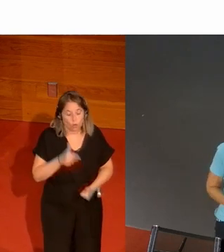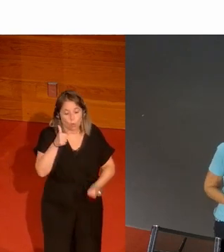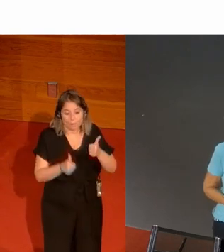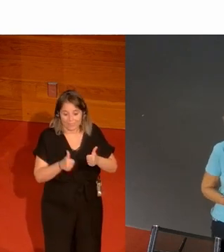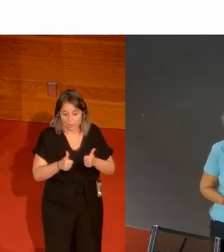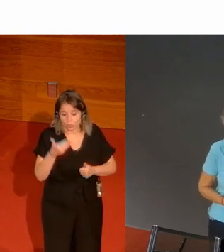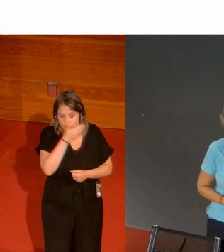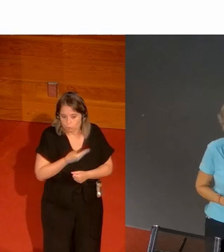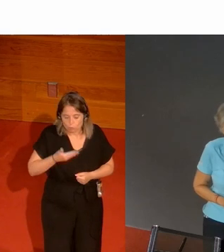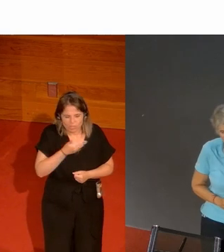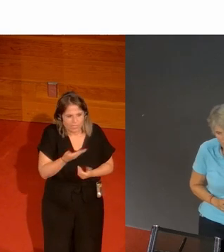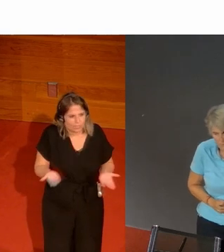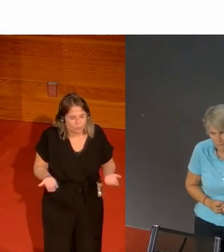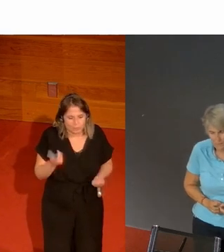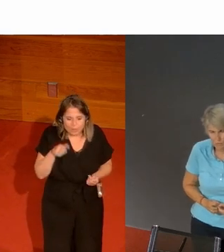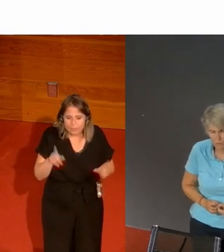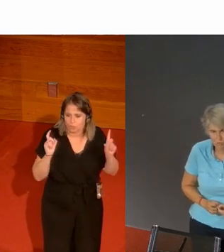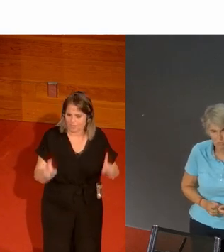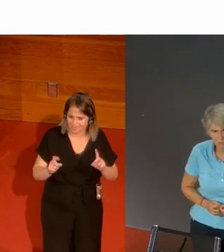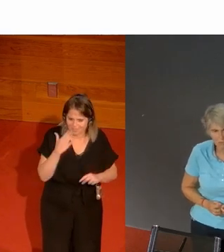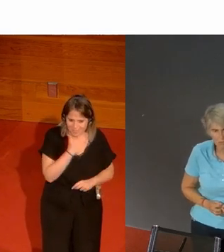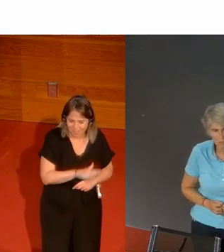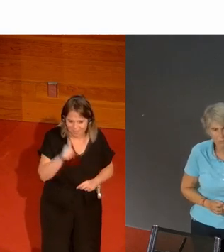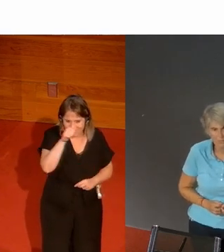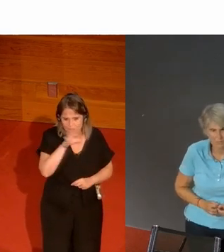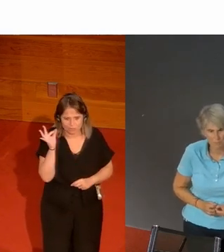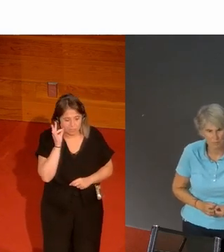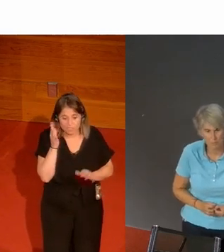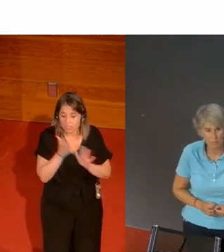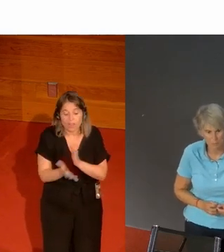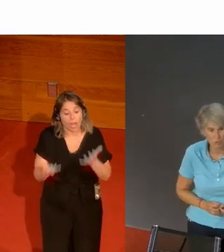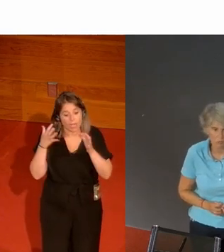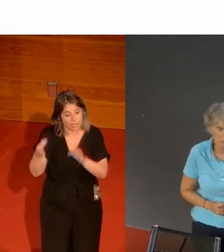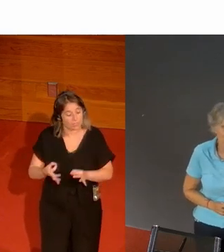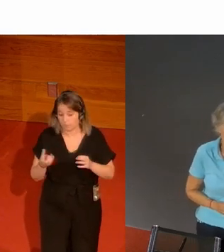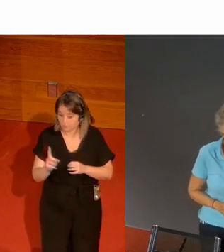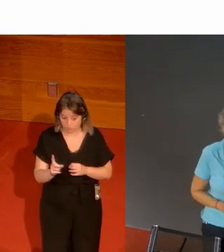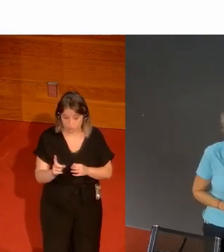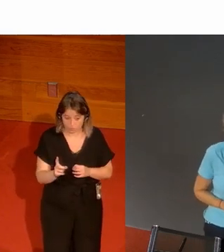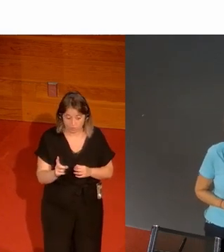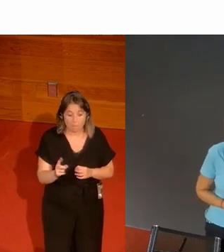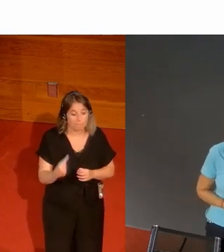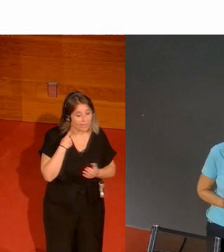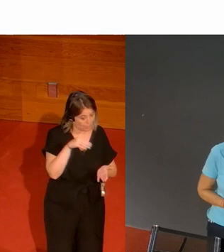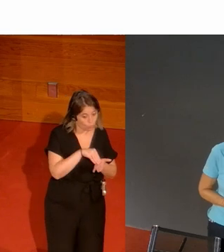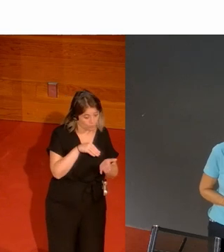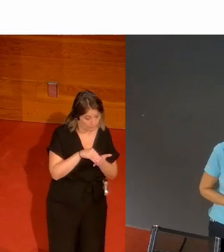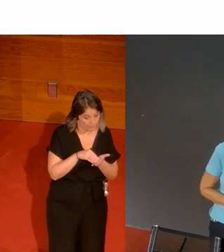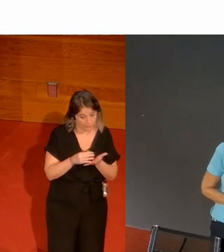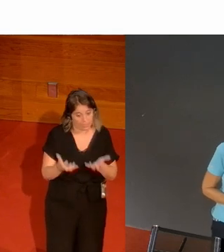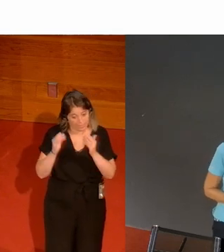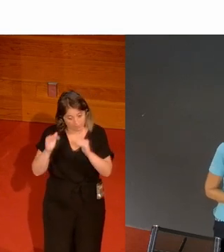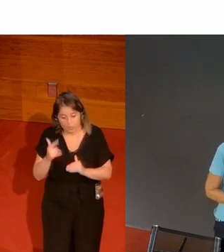extraescolares o donde lo hagan pero esto hay que enseñarles a los niños que no van a ganar siempre que van a perder muchas más veces antes de ganar y que